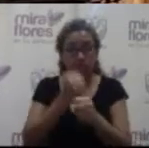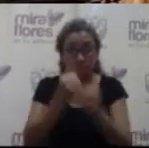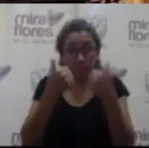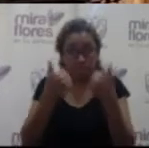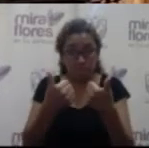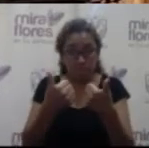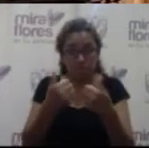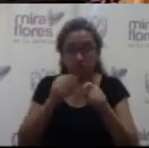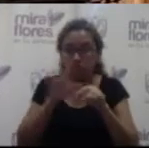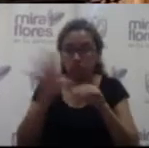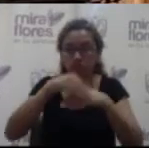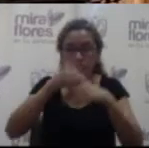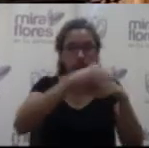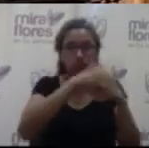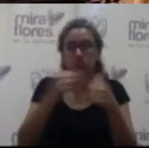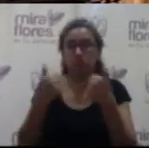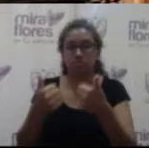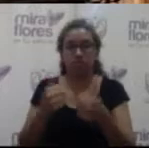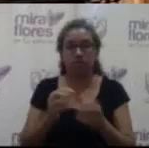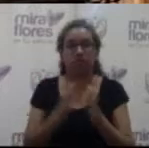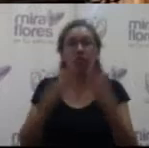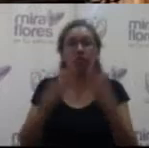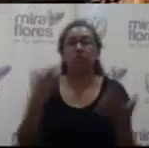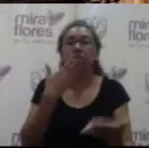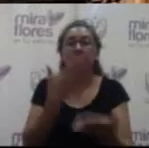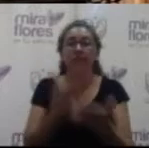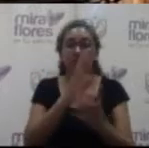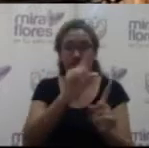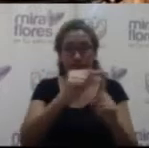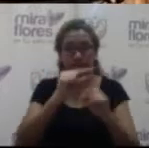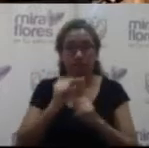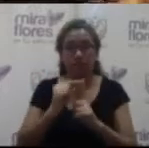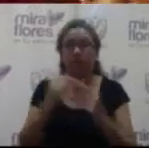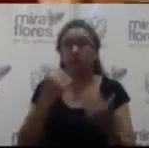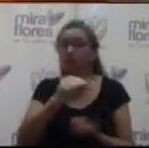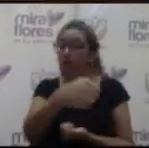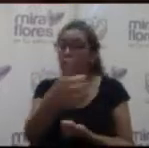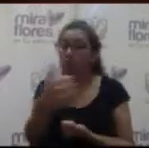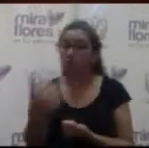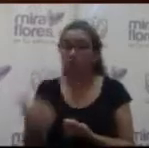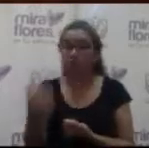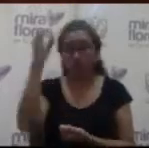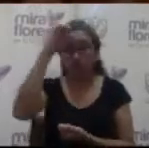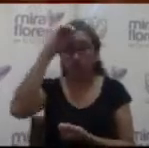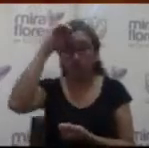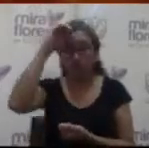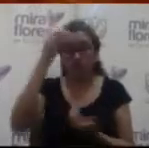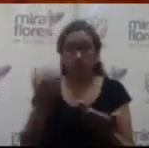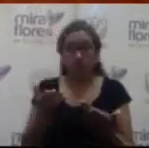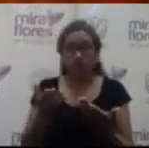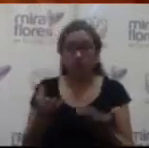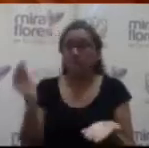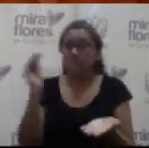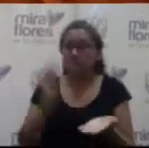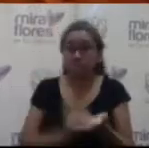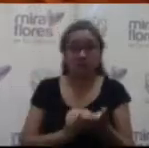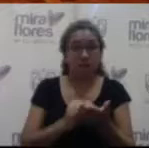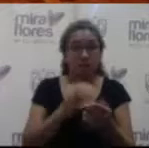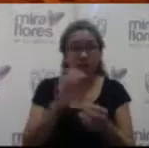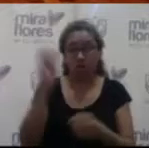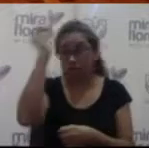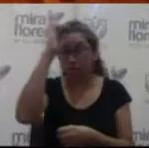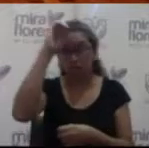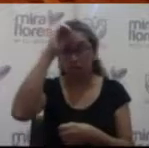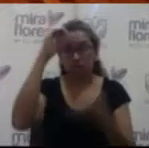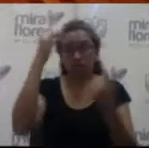siente rápidamente en las calles. Muy bien, muchas gracias por la intervención. sé si hay alguna otra intervención en mesa. Si no tenemos intervenciones